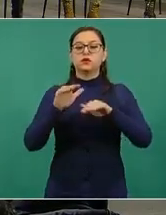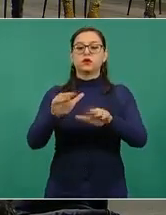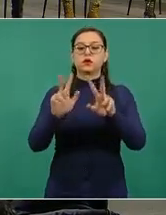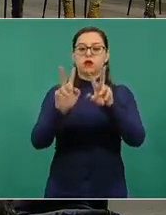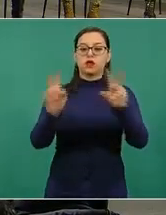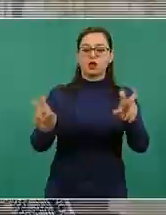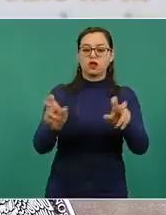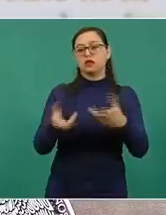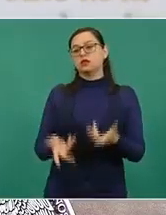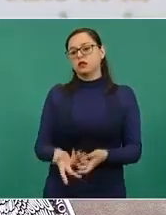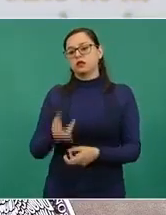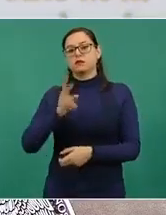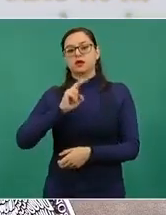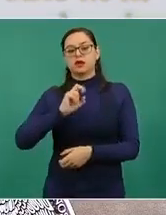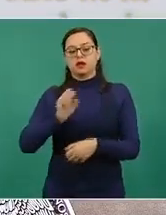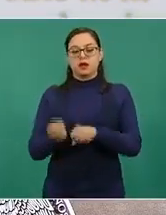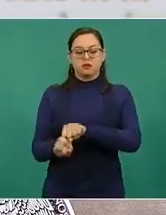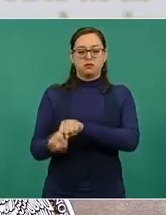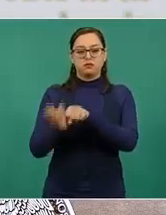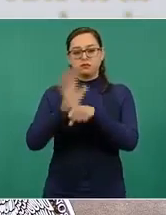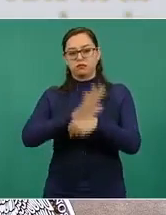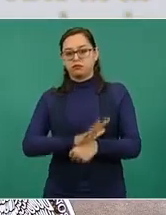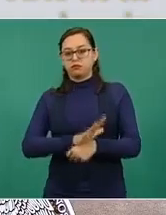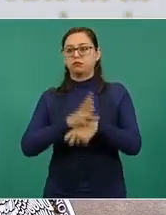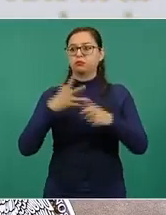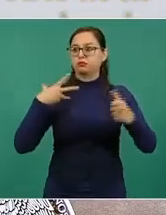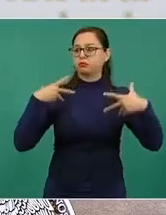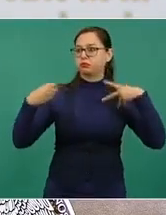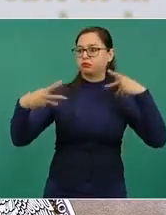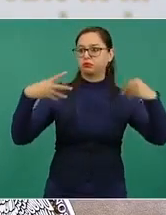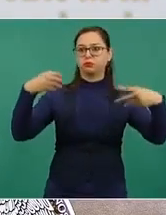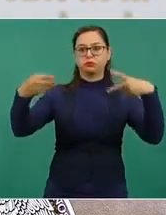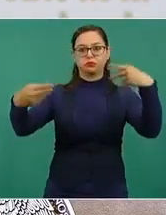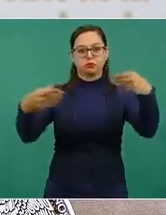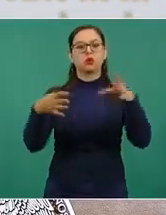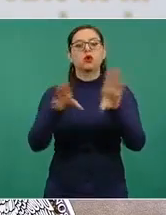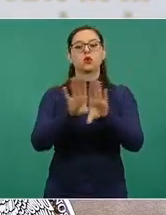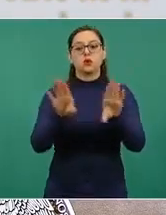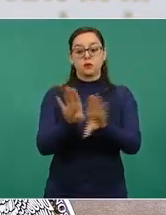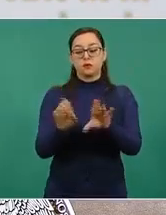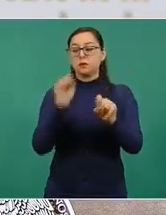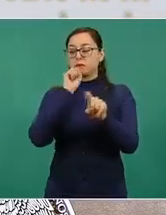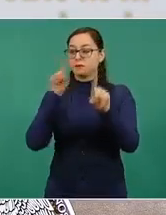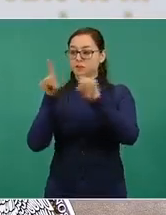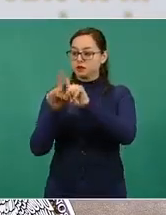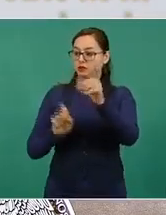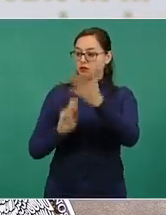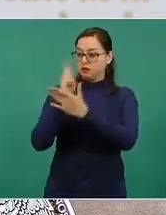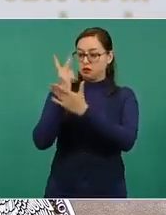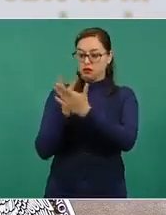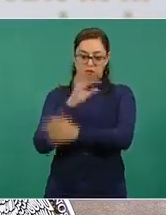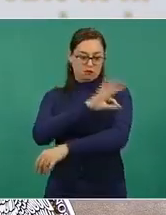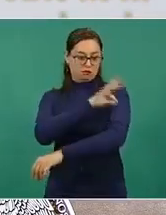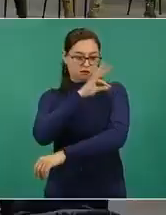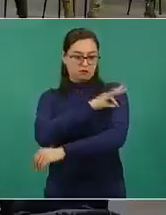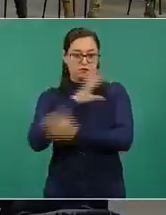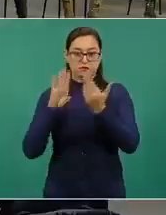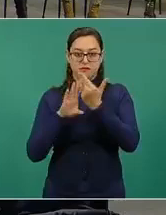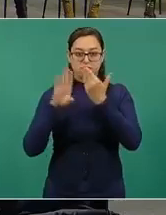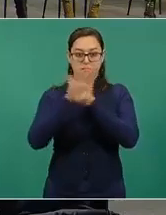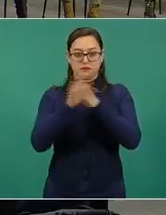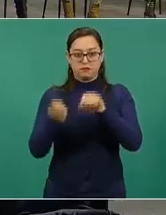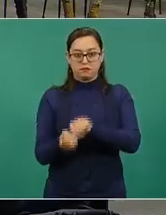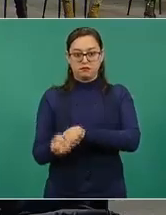-19 y el progreso del programa de vacunación con COVID, contra COVID. Si vemos en la primera imagen la ya muy